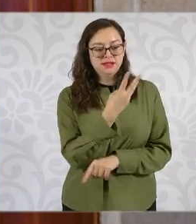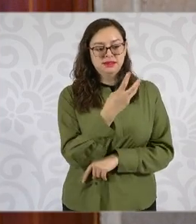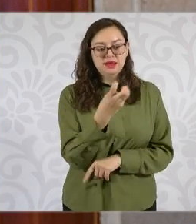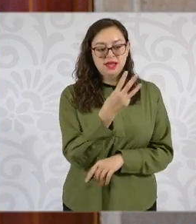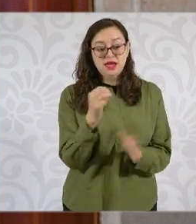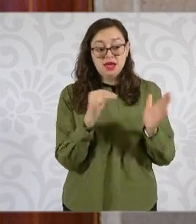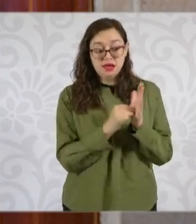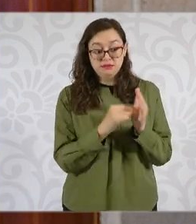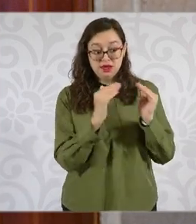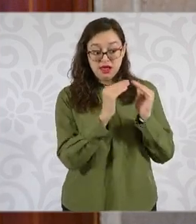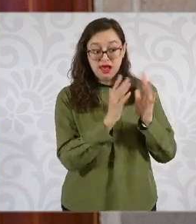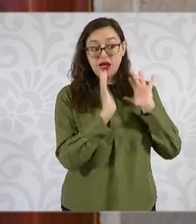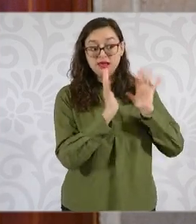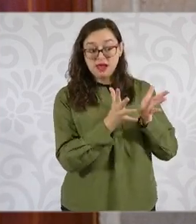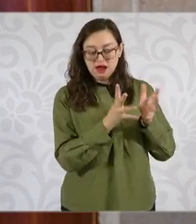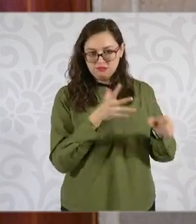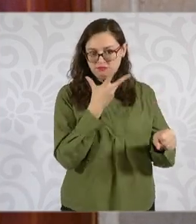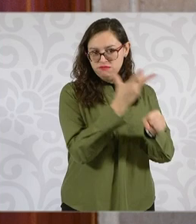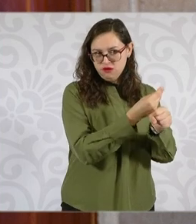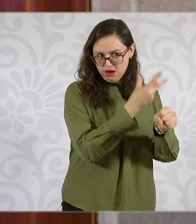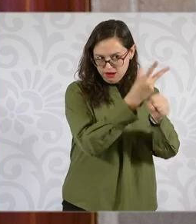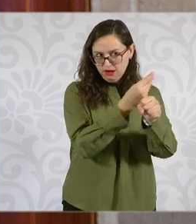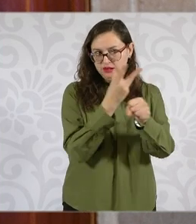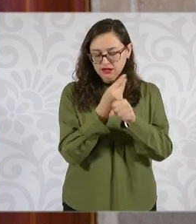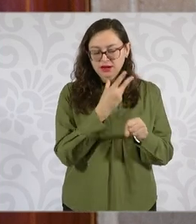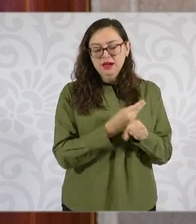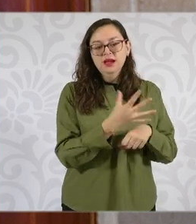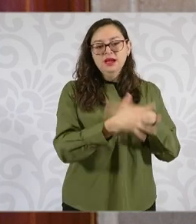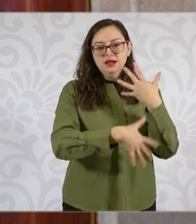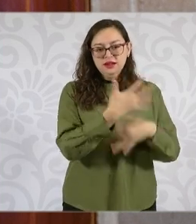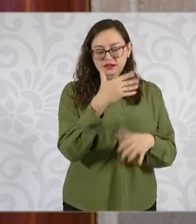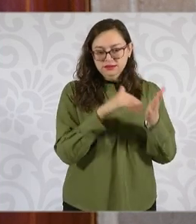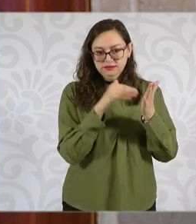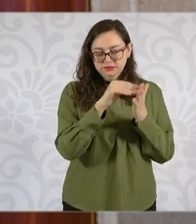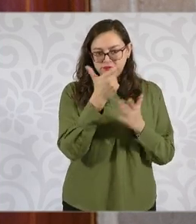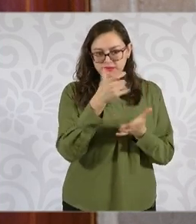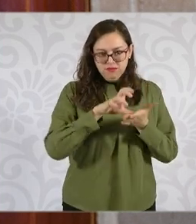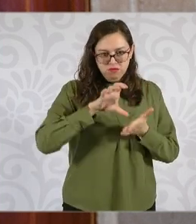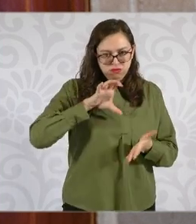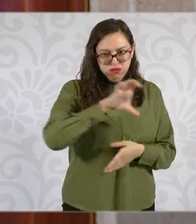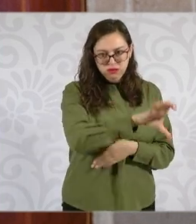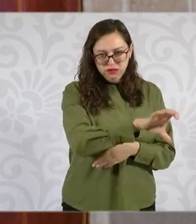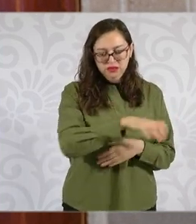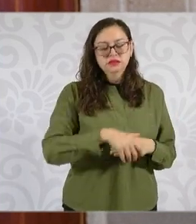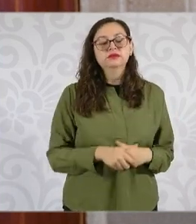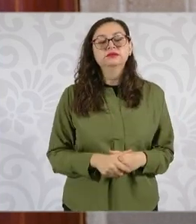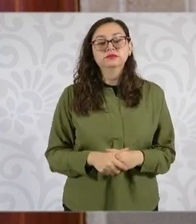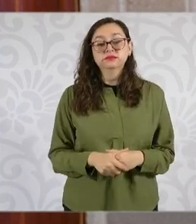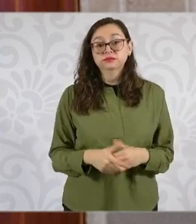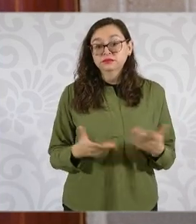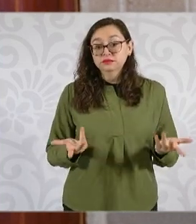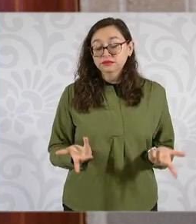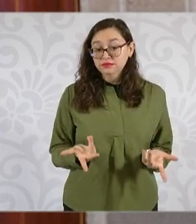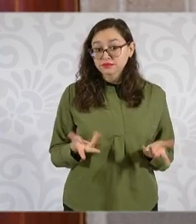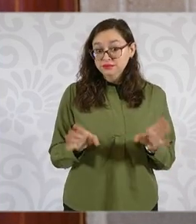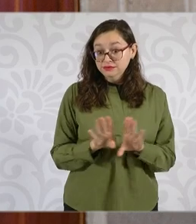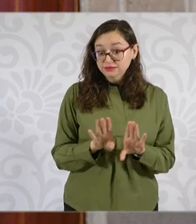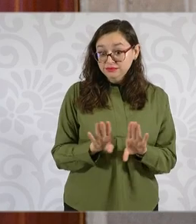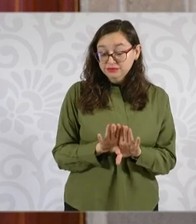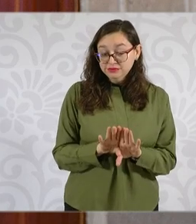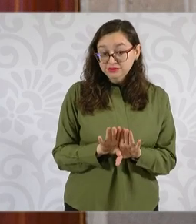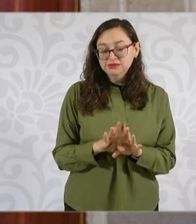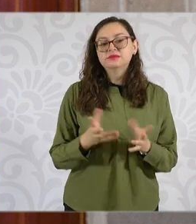con 15 mil millones de pesos. Para esto, vamos a hacer unos